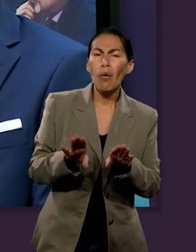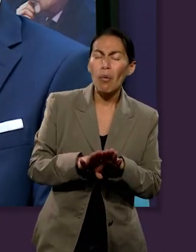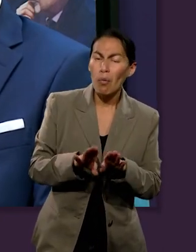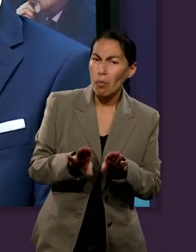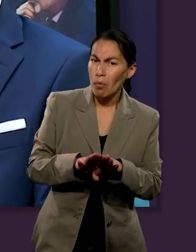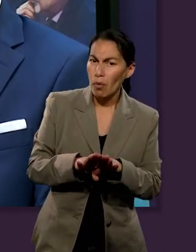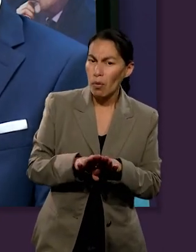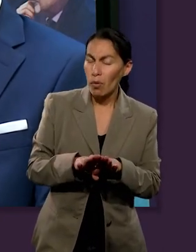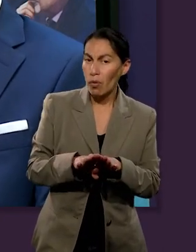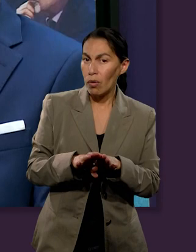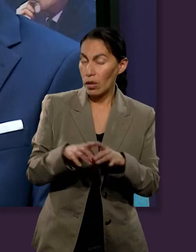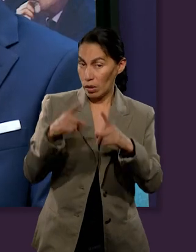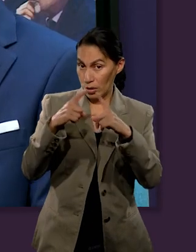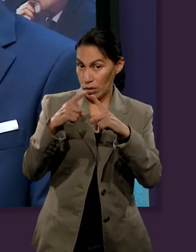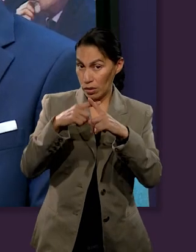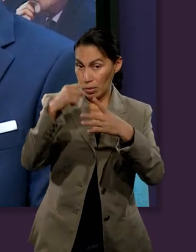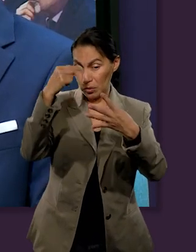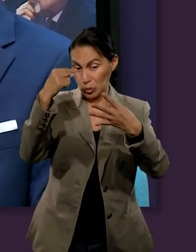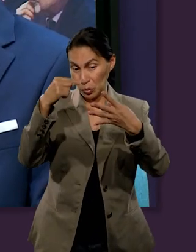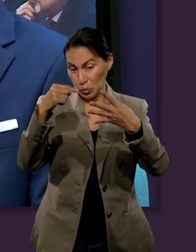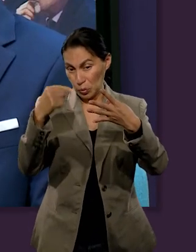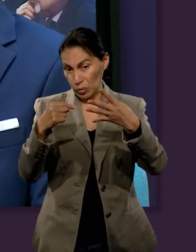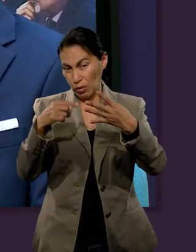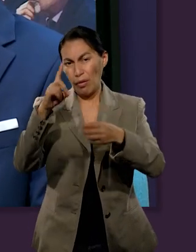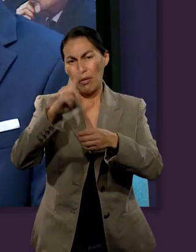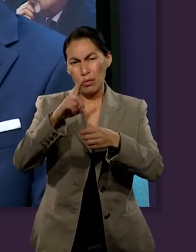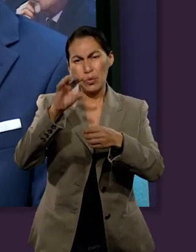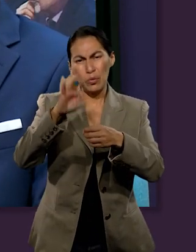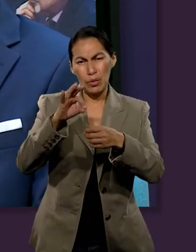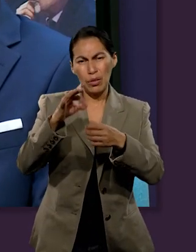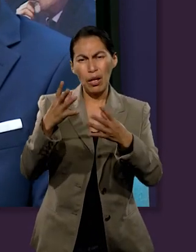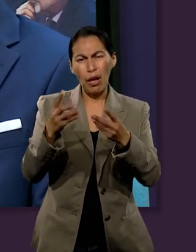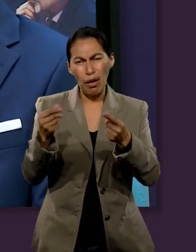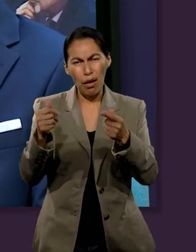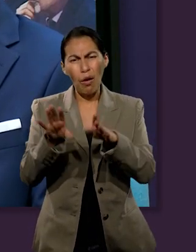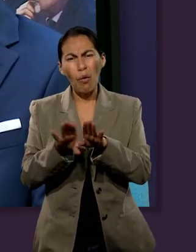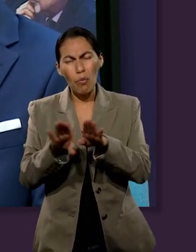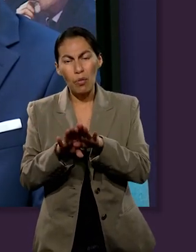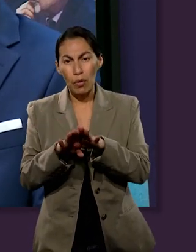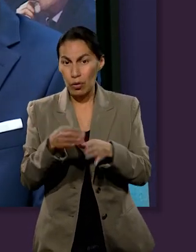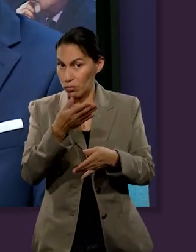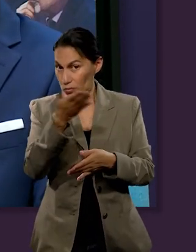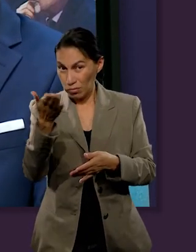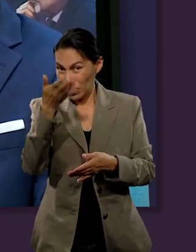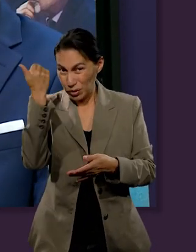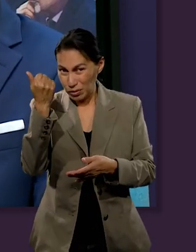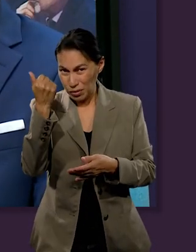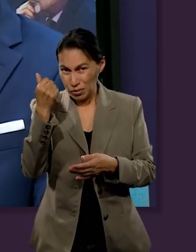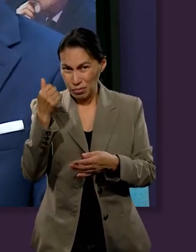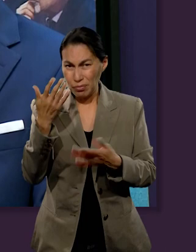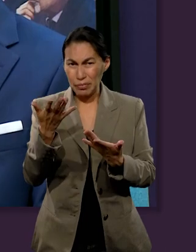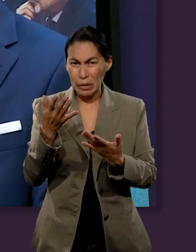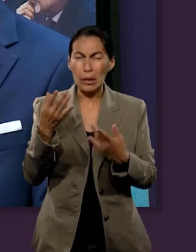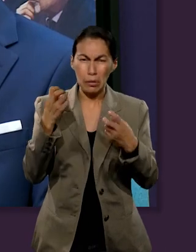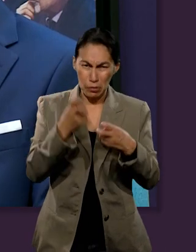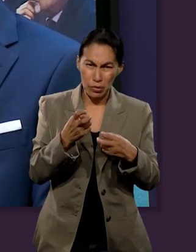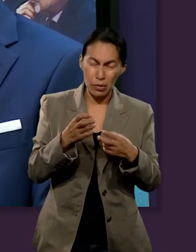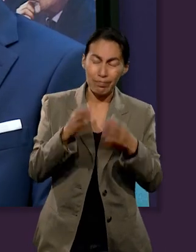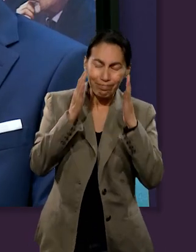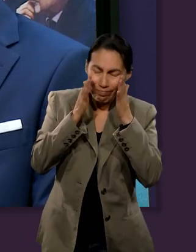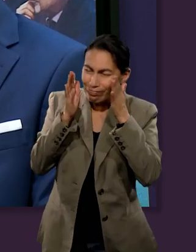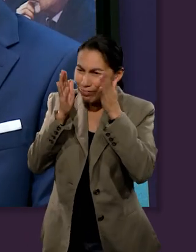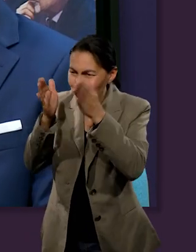destinado a los diezmos y las ofrendas. Y es importante para nosotros también en algún momento dedicar tiempo para conocerlo.